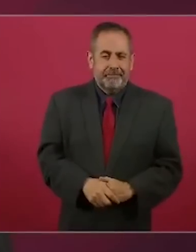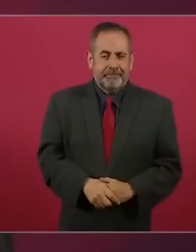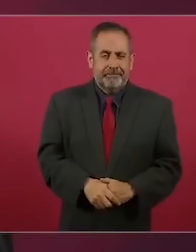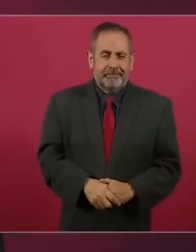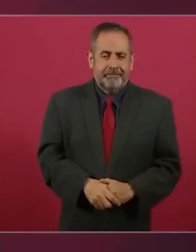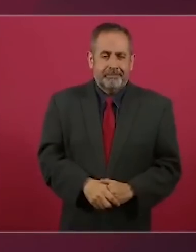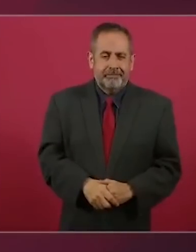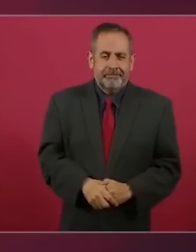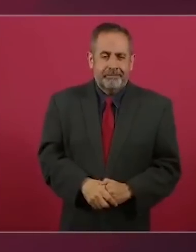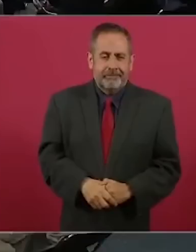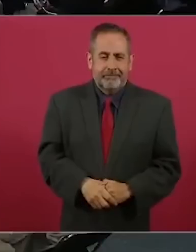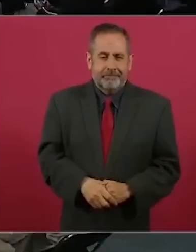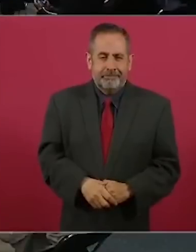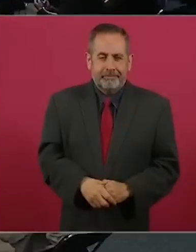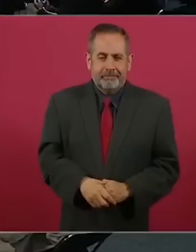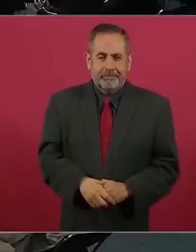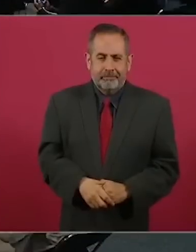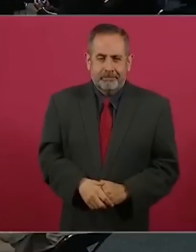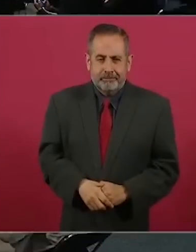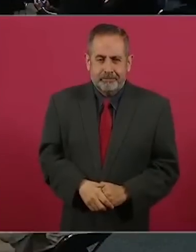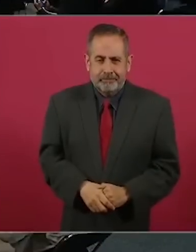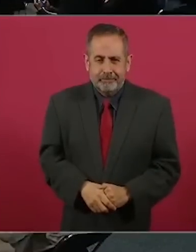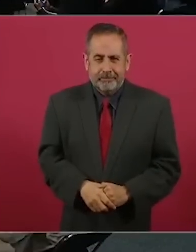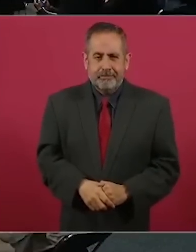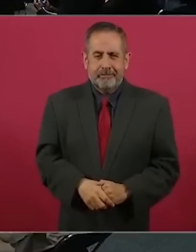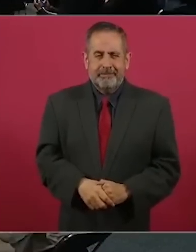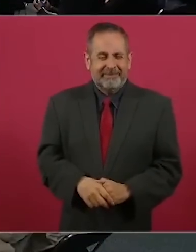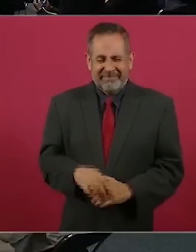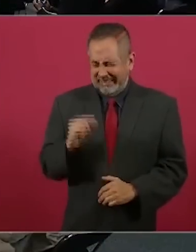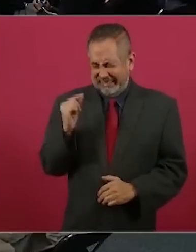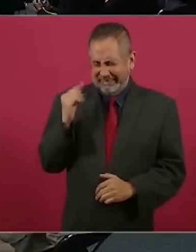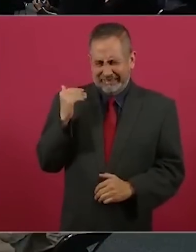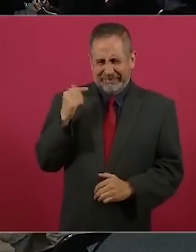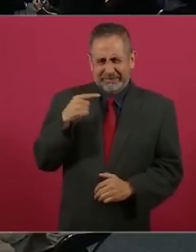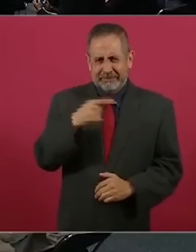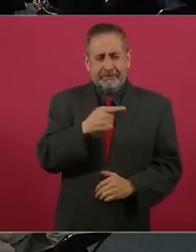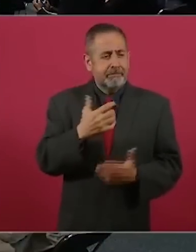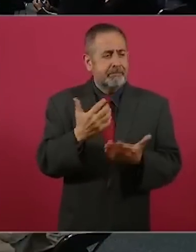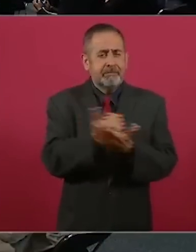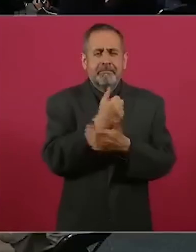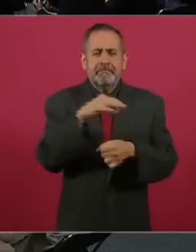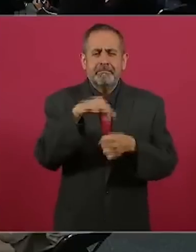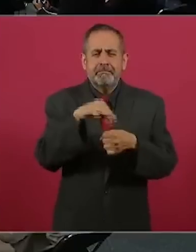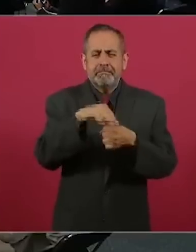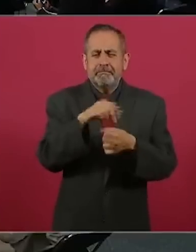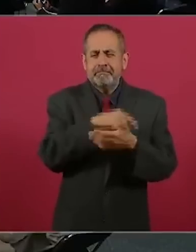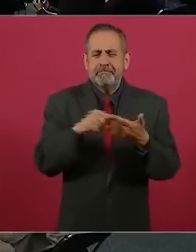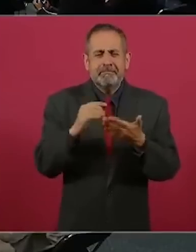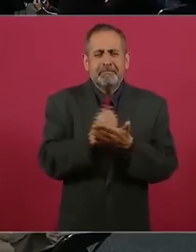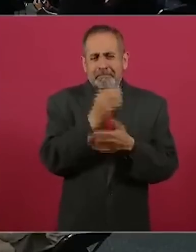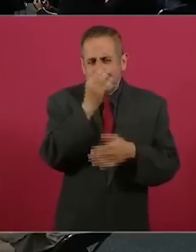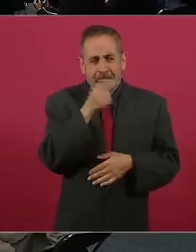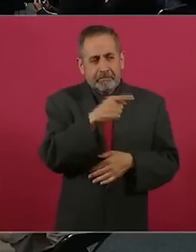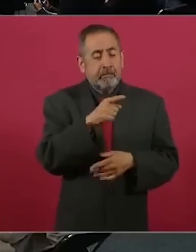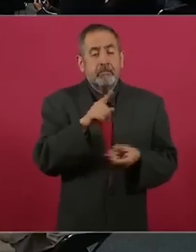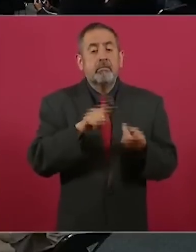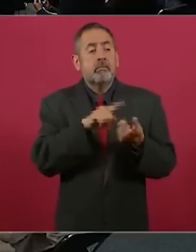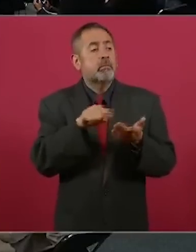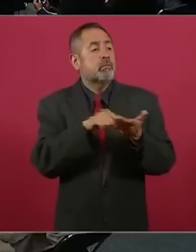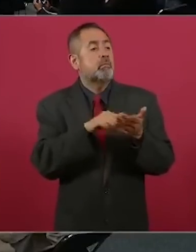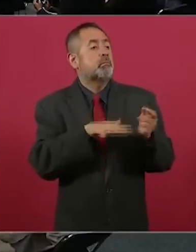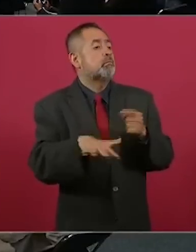Es que apenas ganó una elección y eso en las lomas.